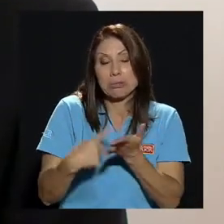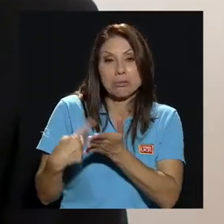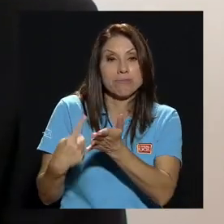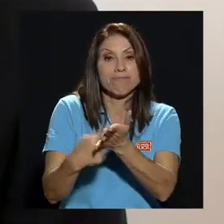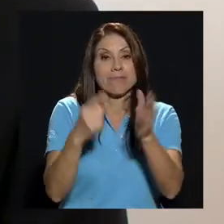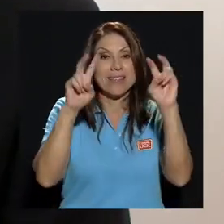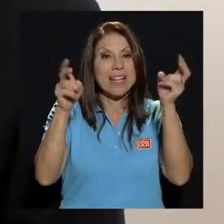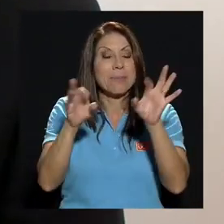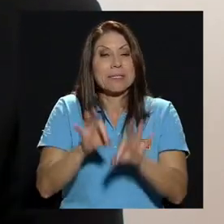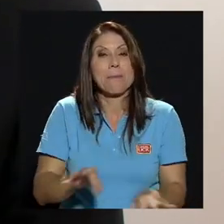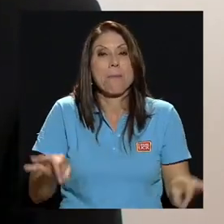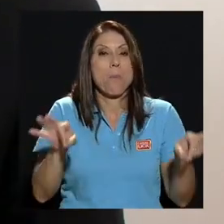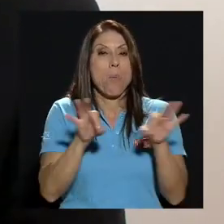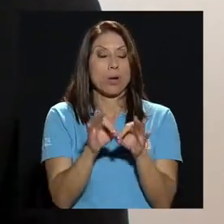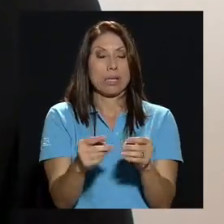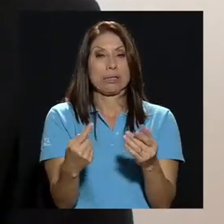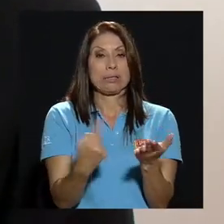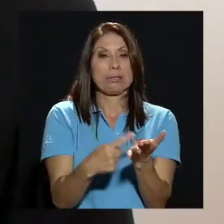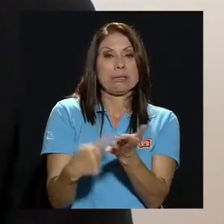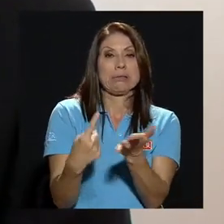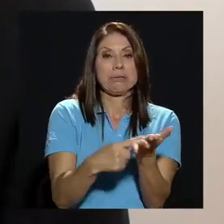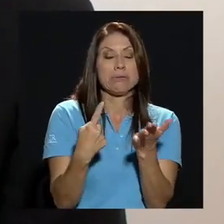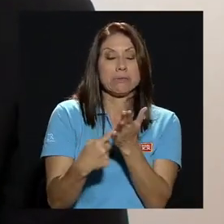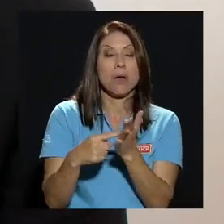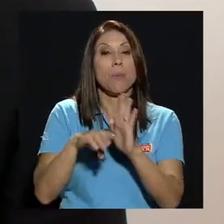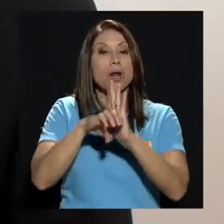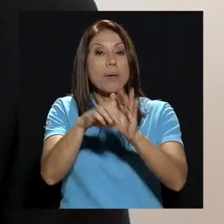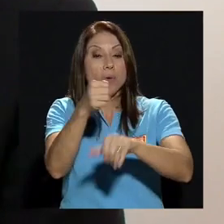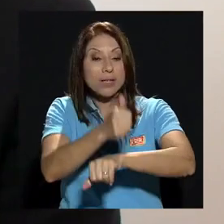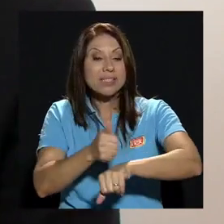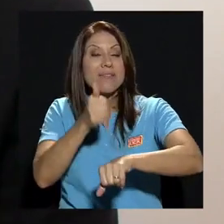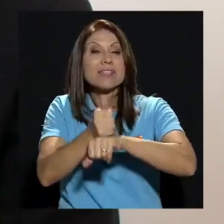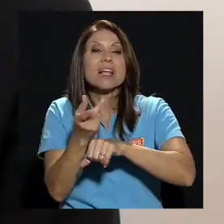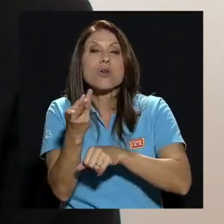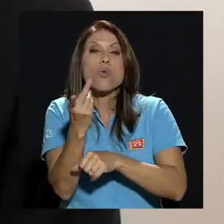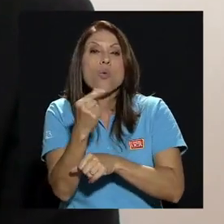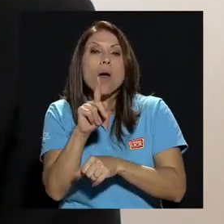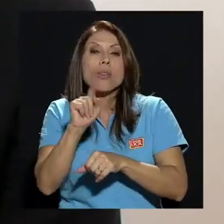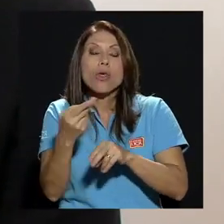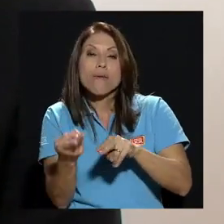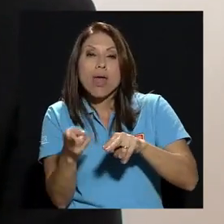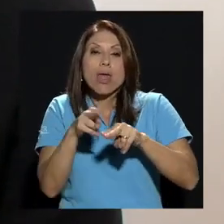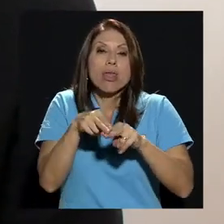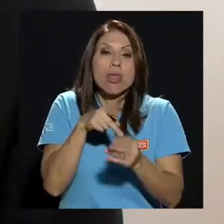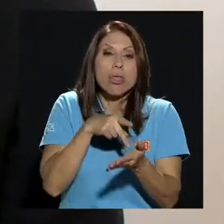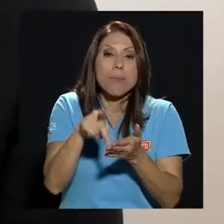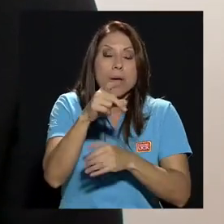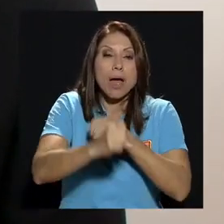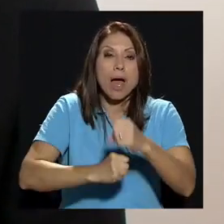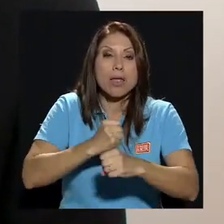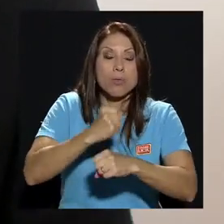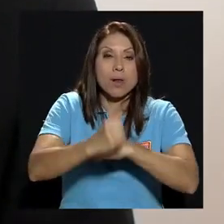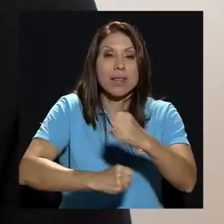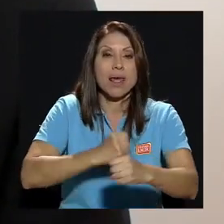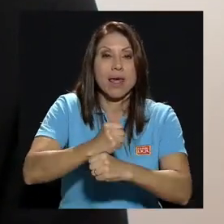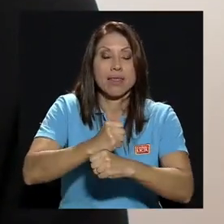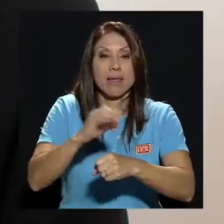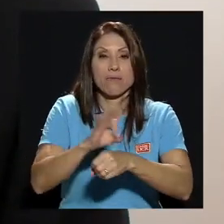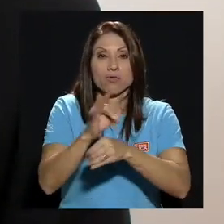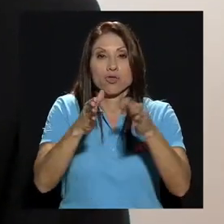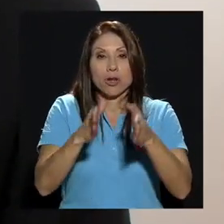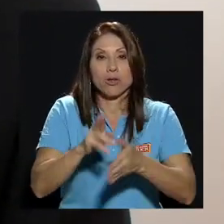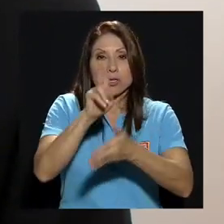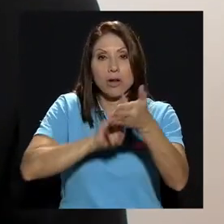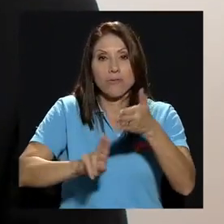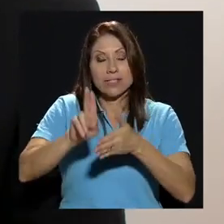importantes como la determinación del porcentaje de anualidad que se debe aplicar a los funcionarios de la universidad ¿qué espera usted de este proceso de